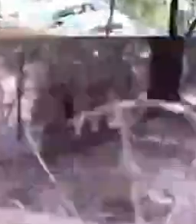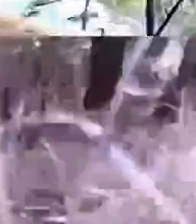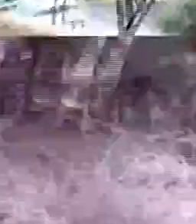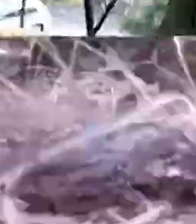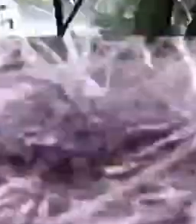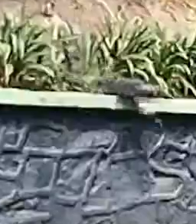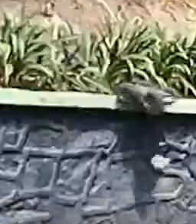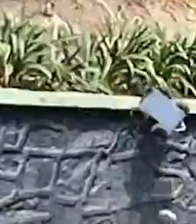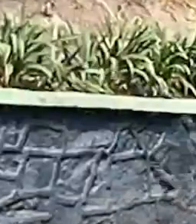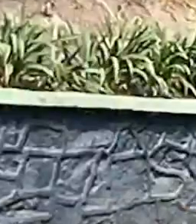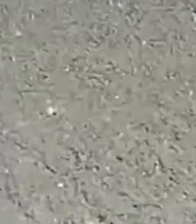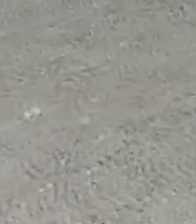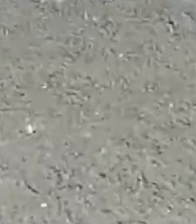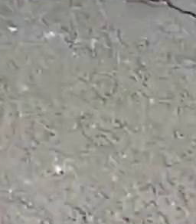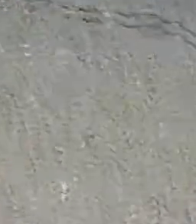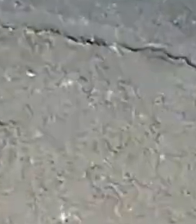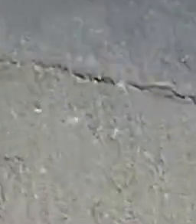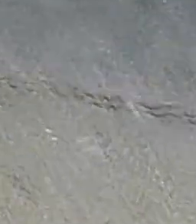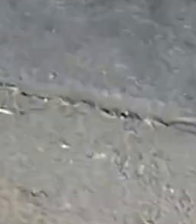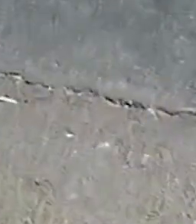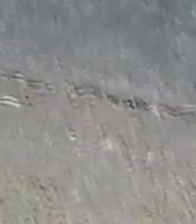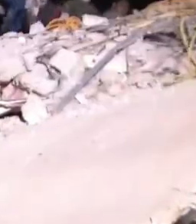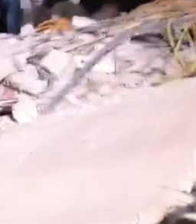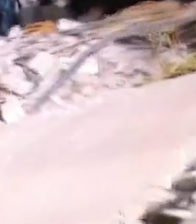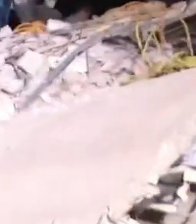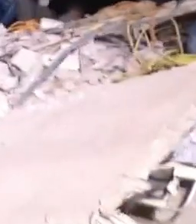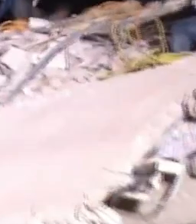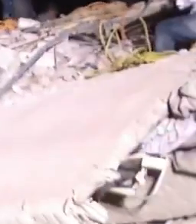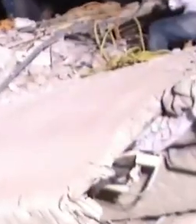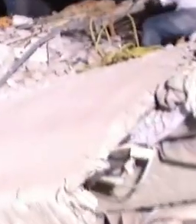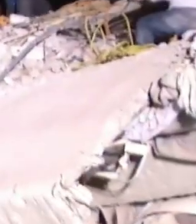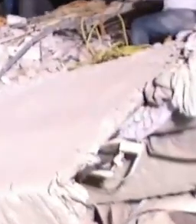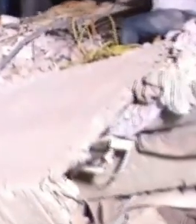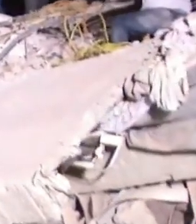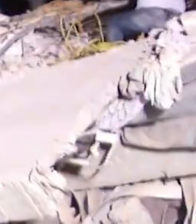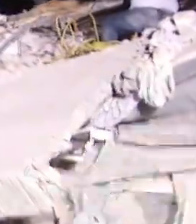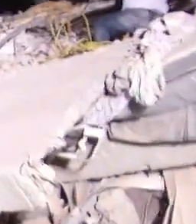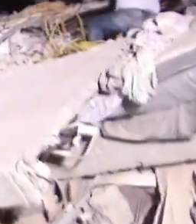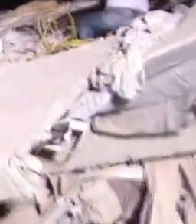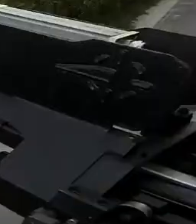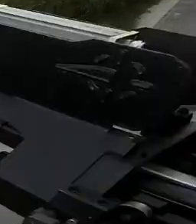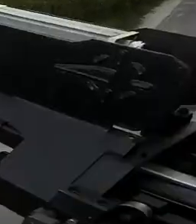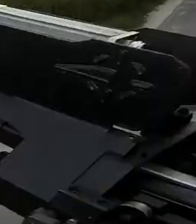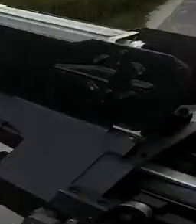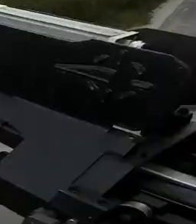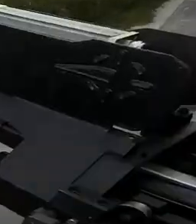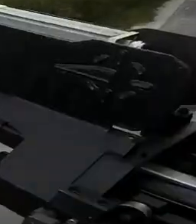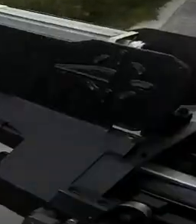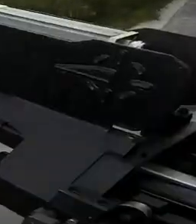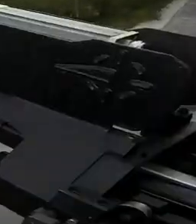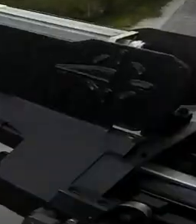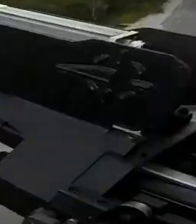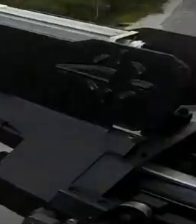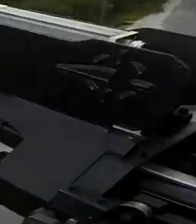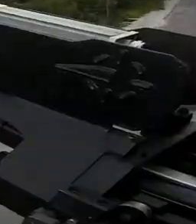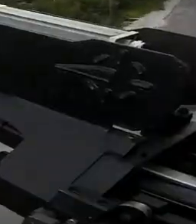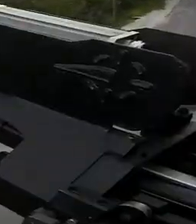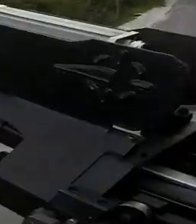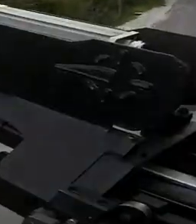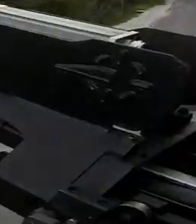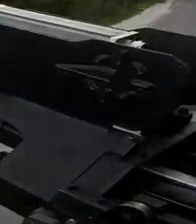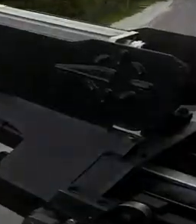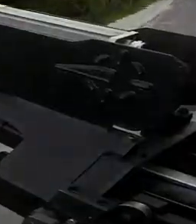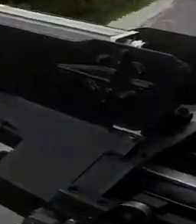explorador para la búsqueda y rescate de personas atrapadas en instalaciones colapsadas. Asimismo, se encuentran